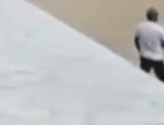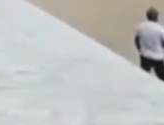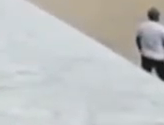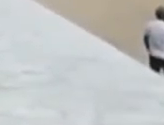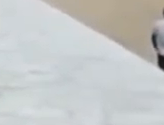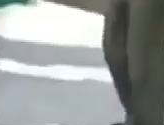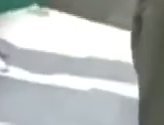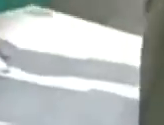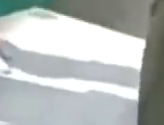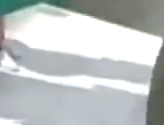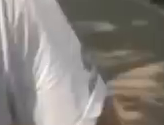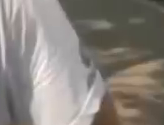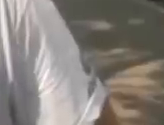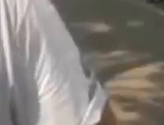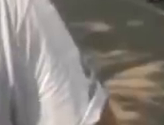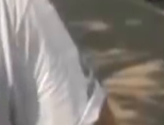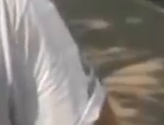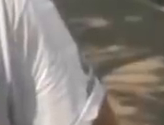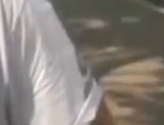aplicación de una cuarentena total